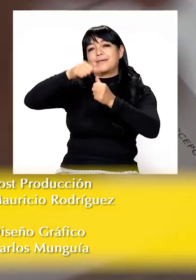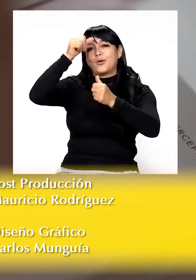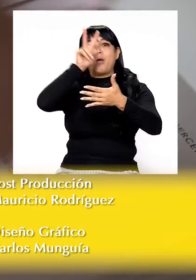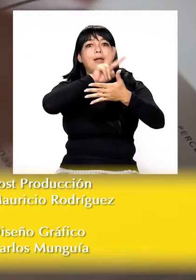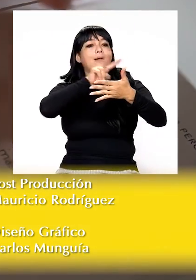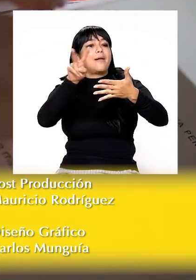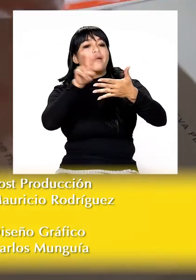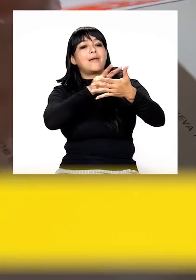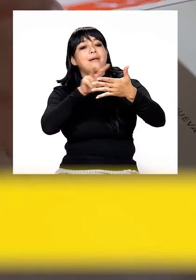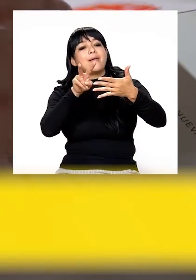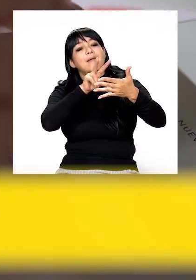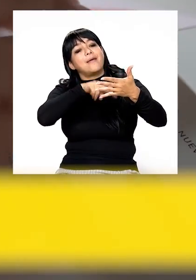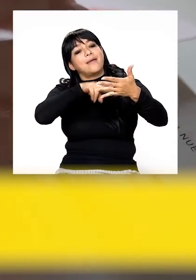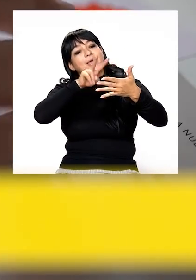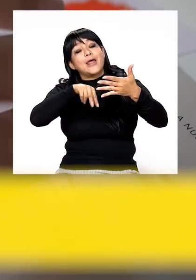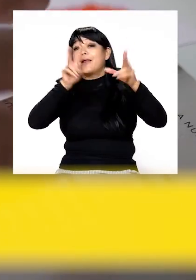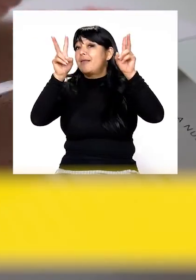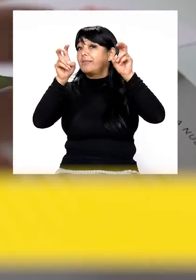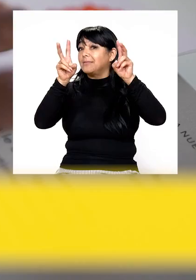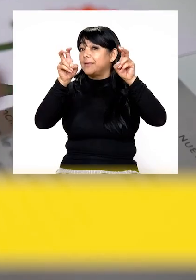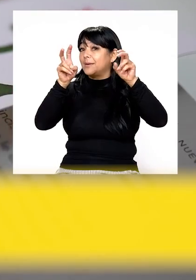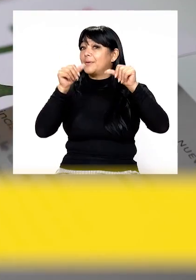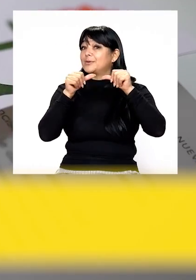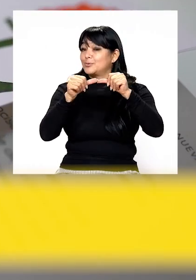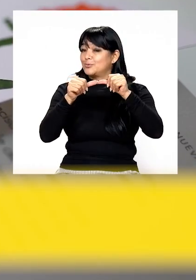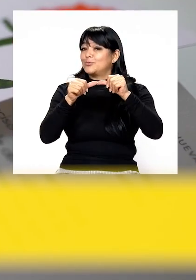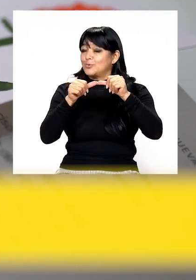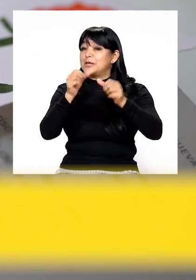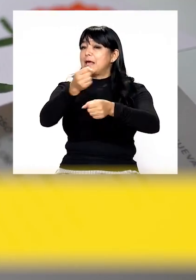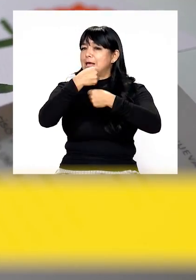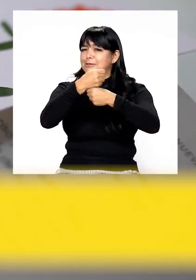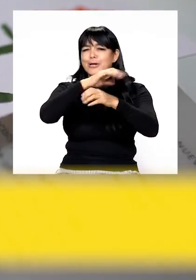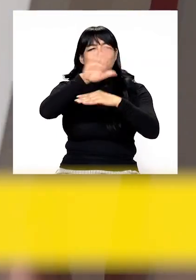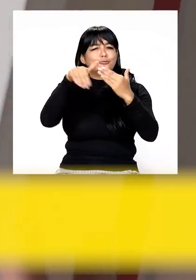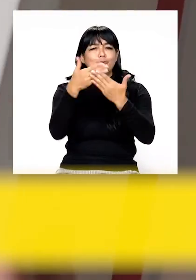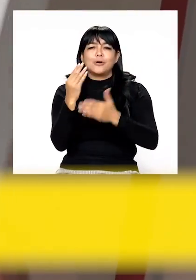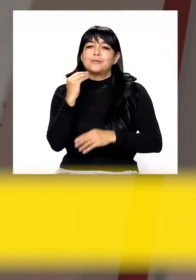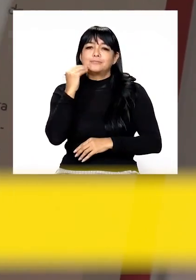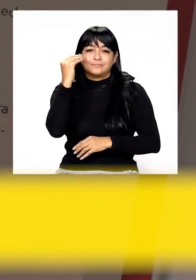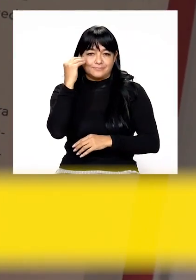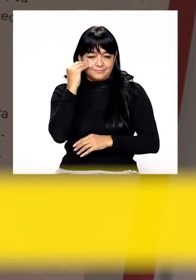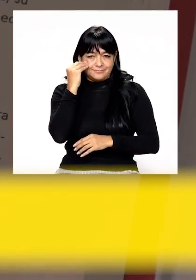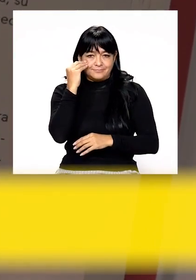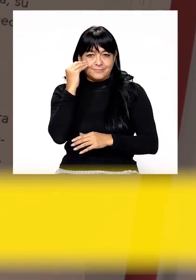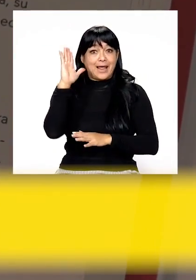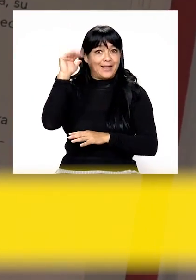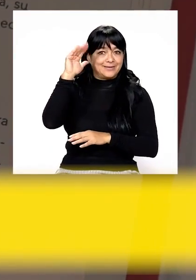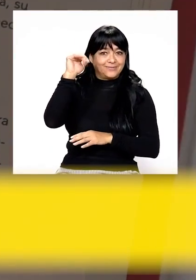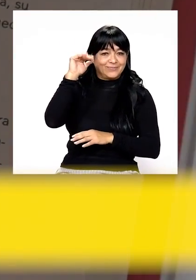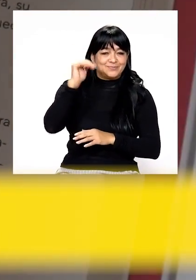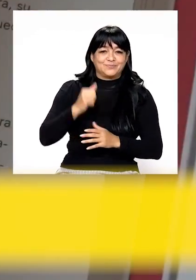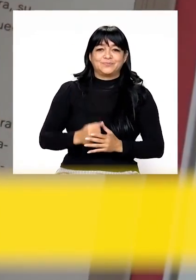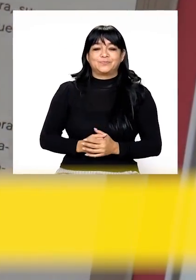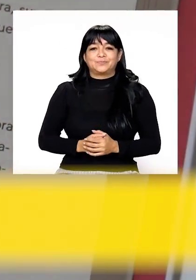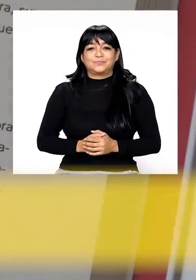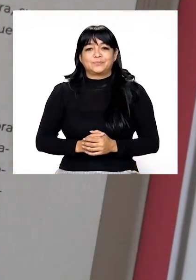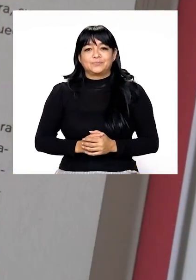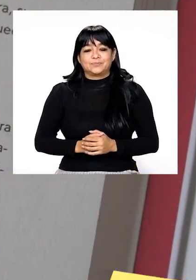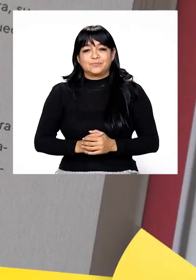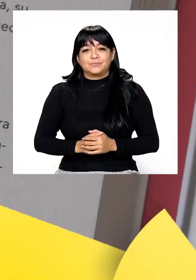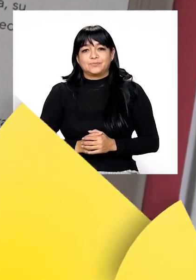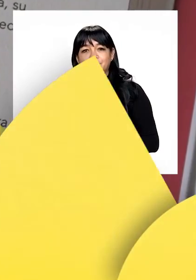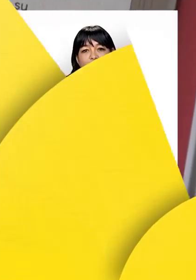Recuerde leer completamente el contenido de su secuencia y realizar todas las asignaciones. Hasta la próxima.